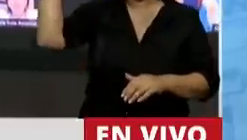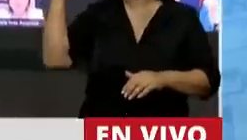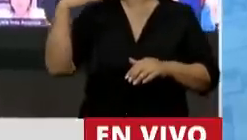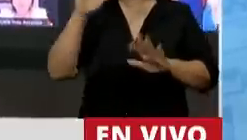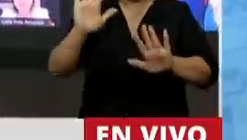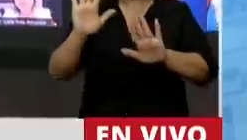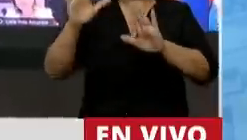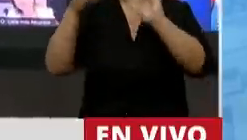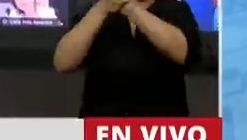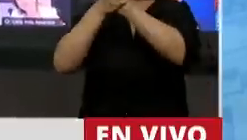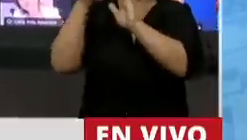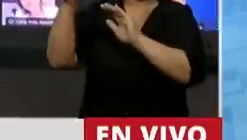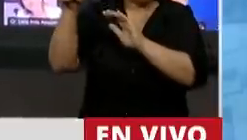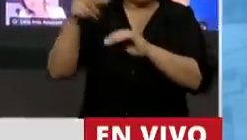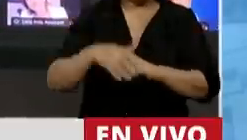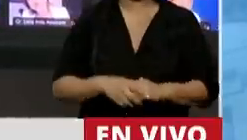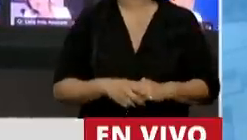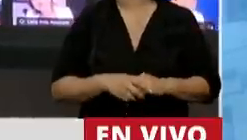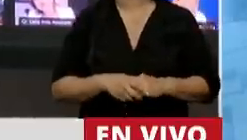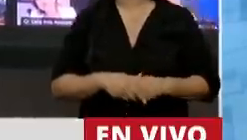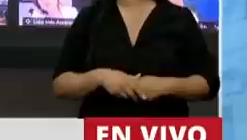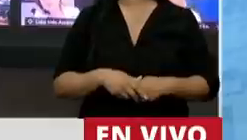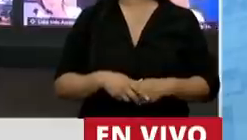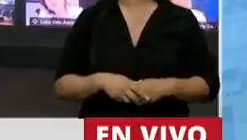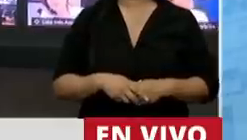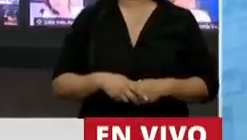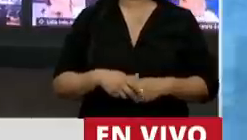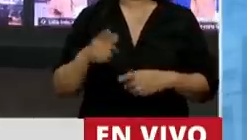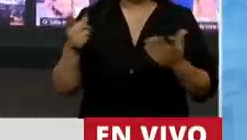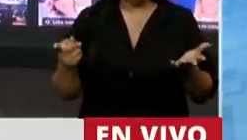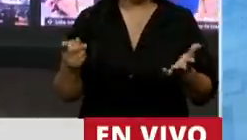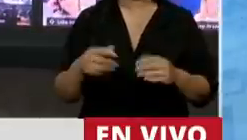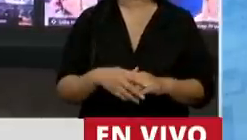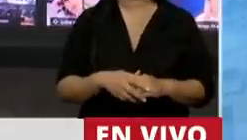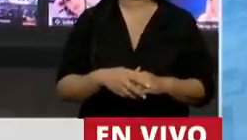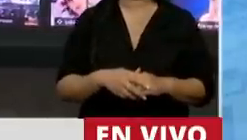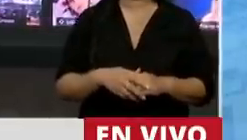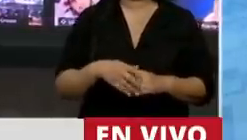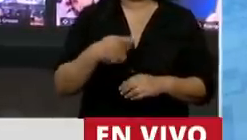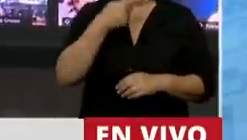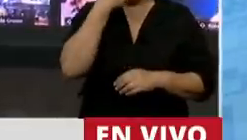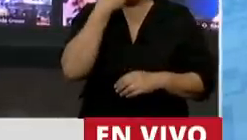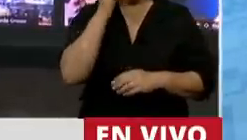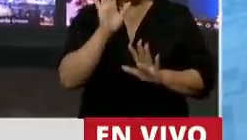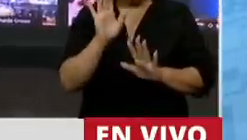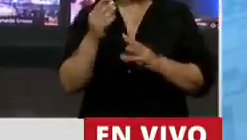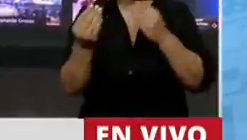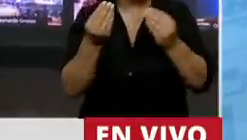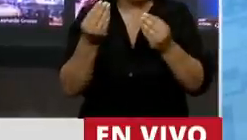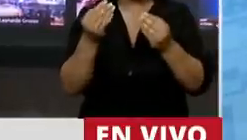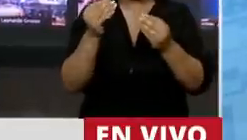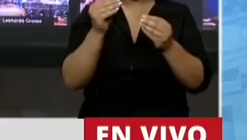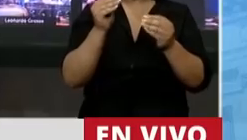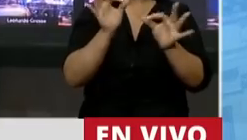del doctor Alfonsín, que curiosamente, o no tanto, a pesar de ser un proyecto